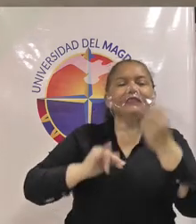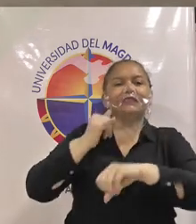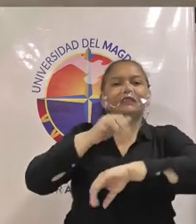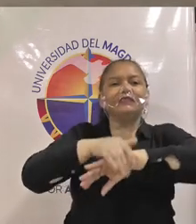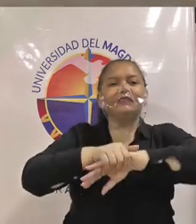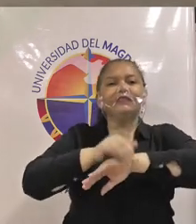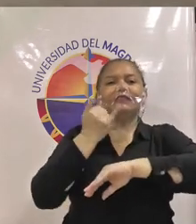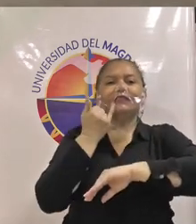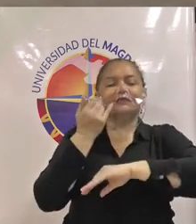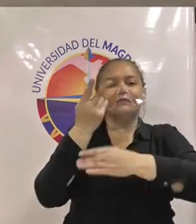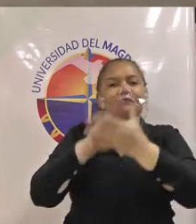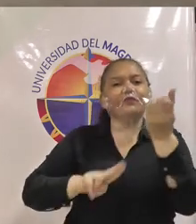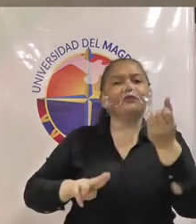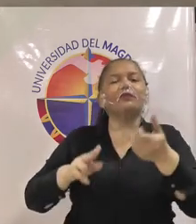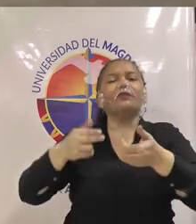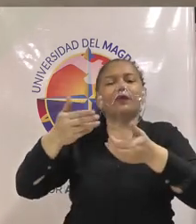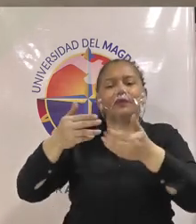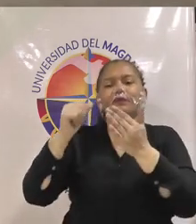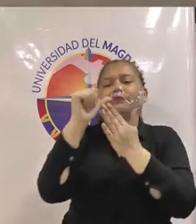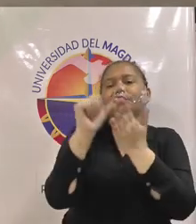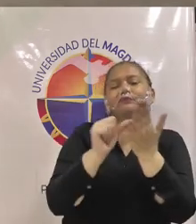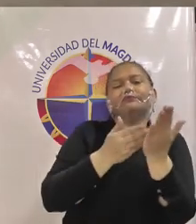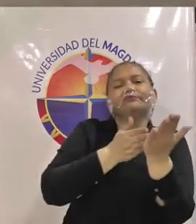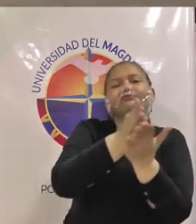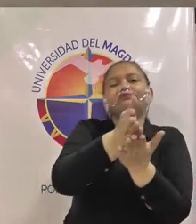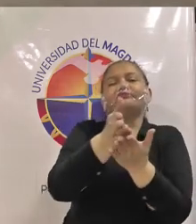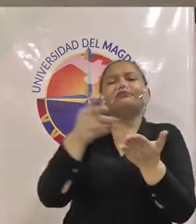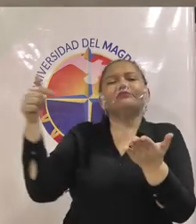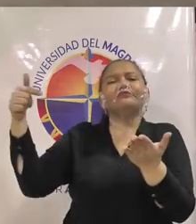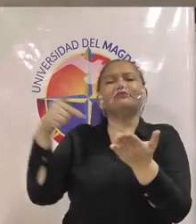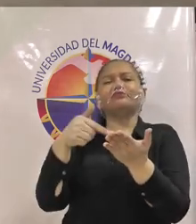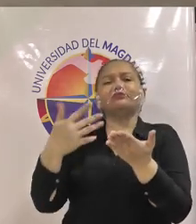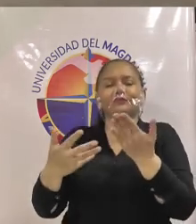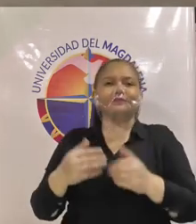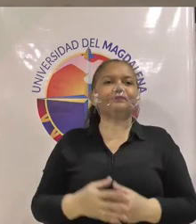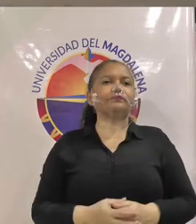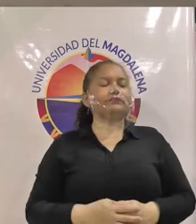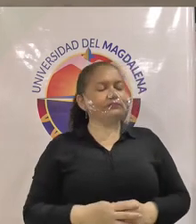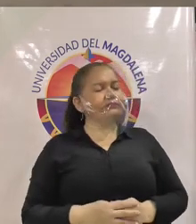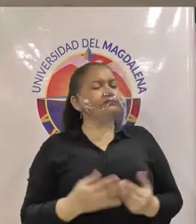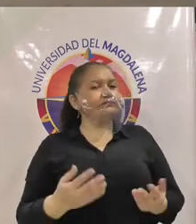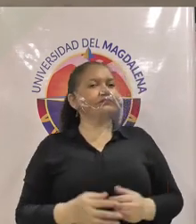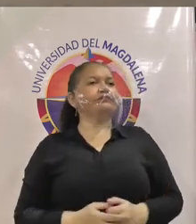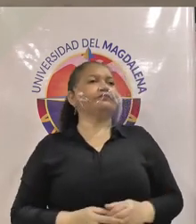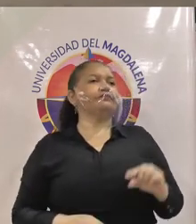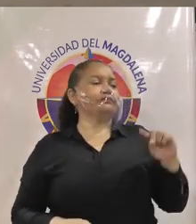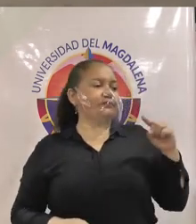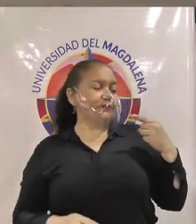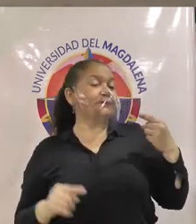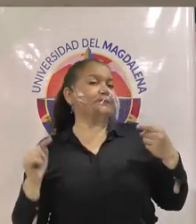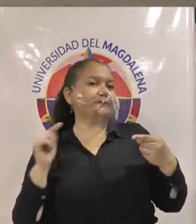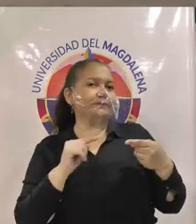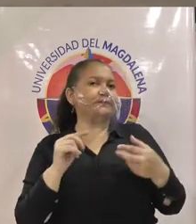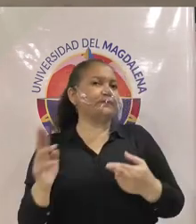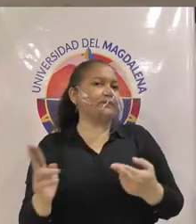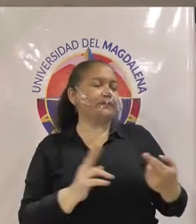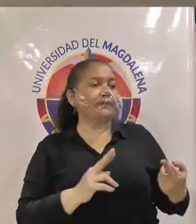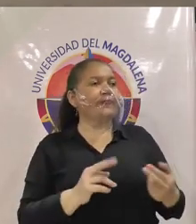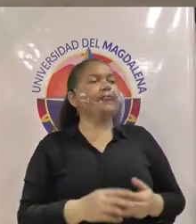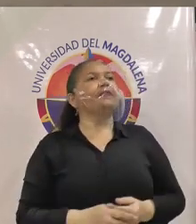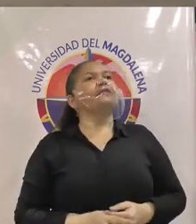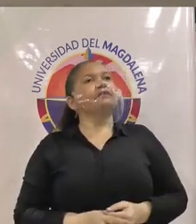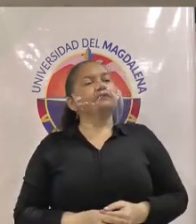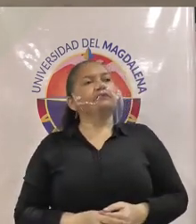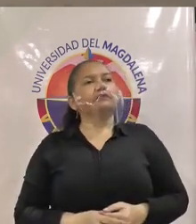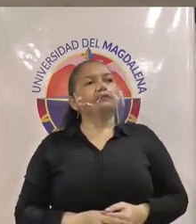ok bueno este la primera pregunta pues en el marco de las